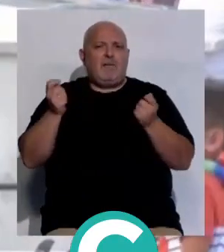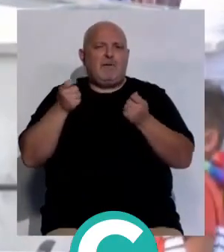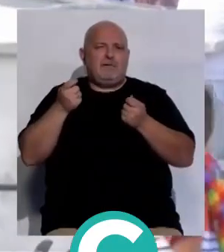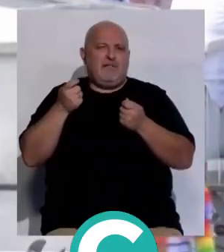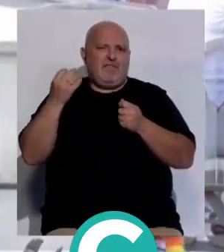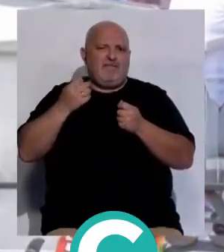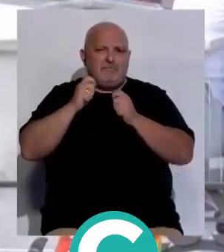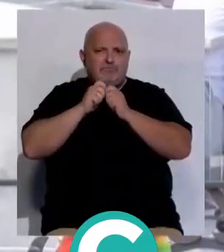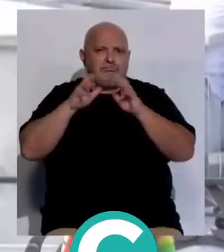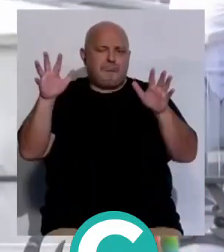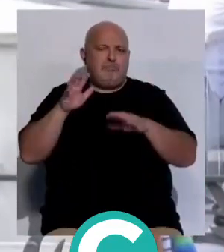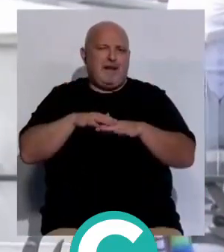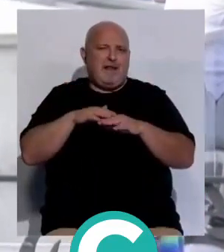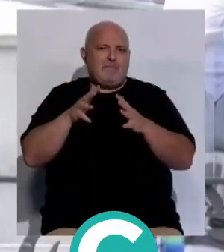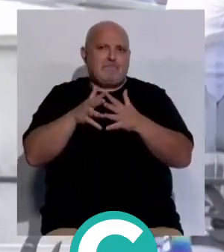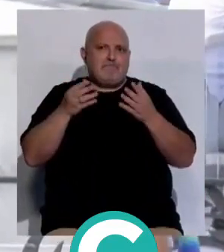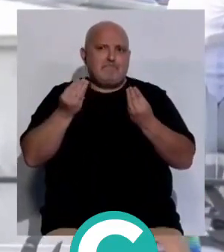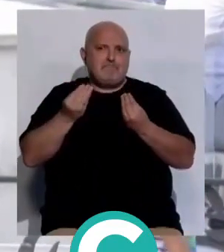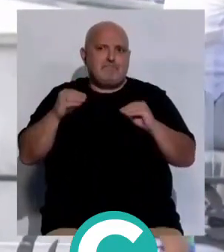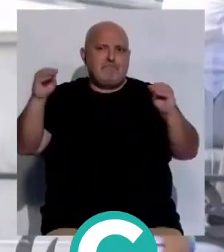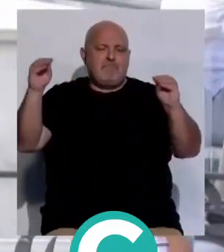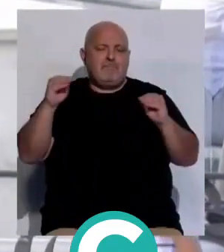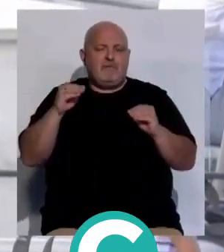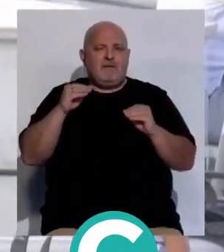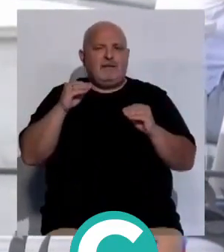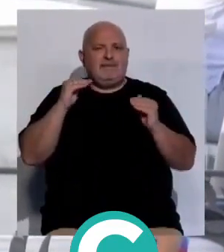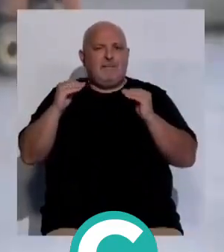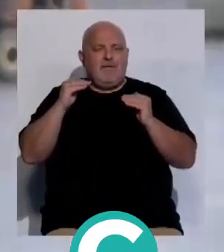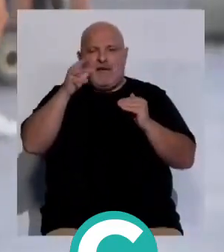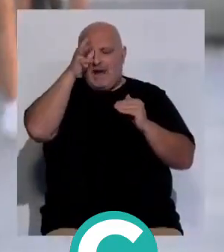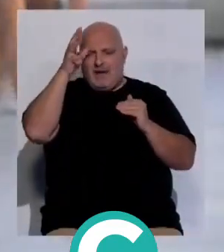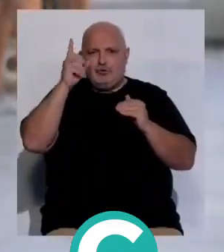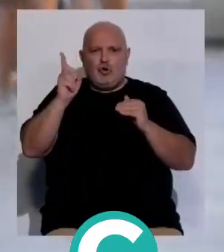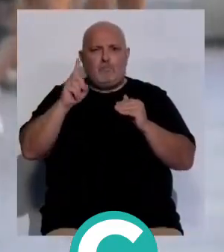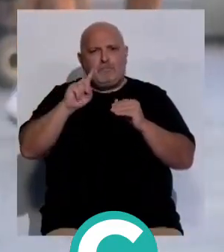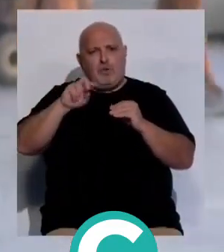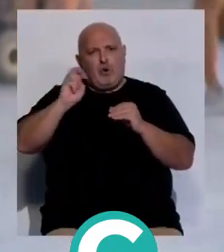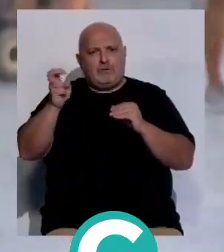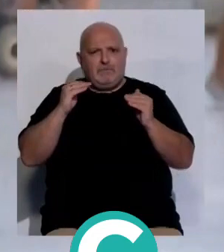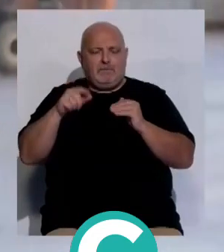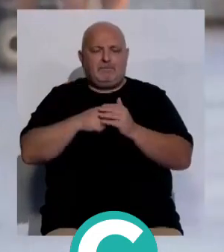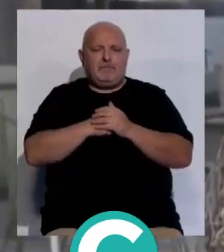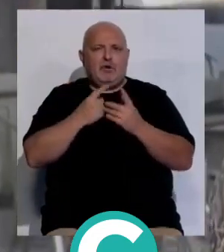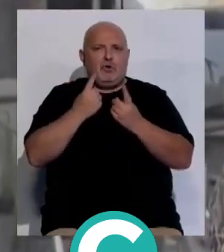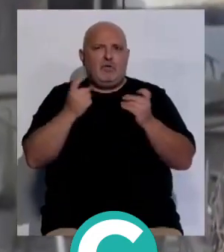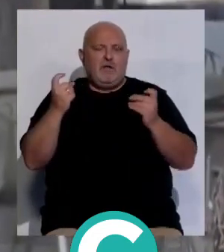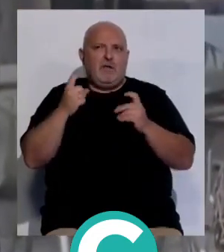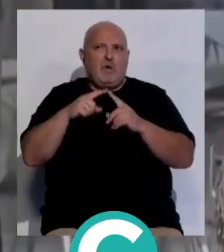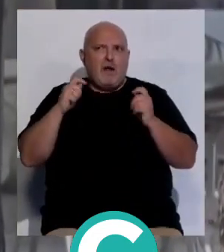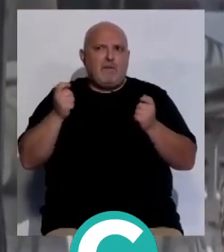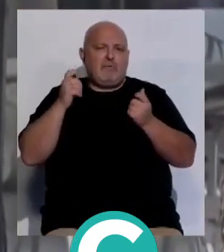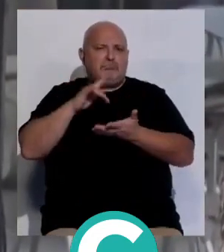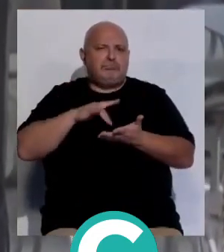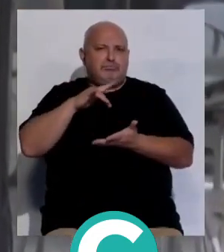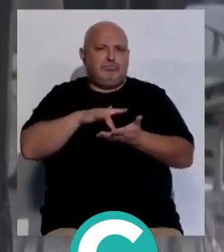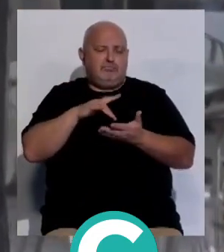promoción que contribuyan a un crecimiento del sector más allá de la temporada alta del verano. Ya realmente no necesitamos hacer campaña